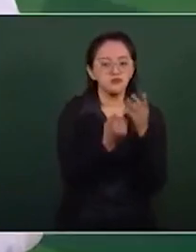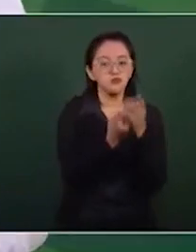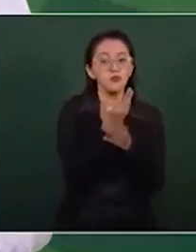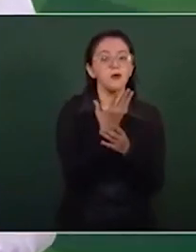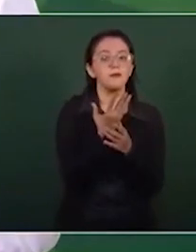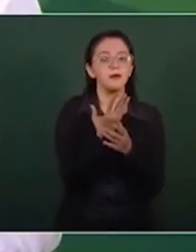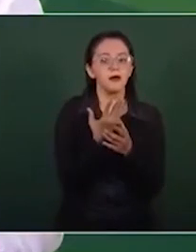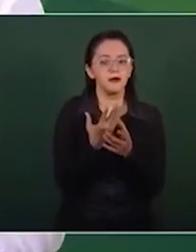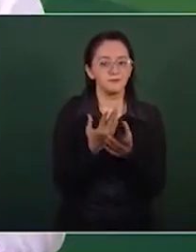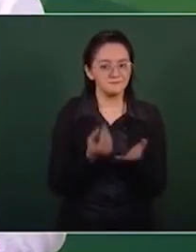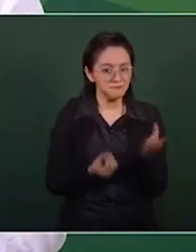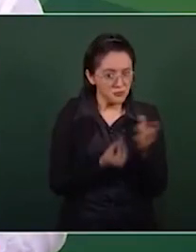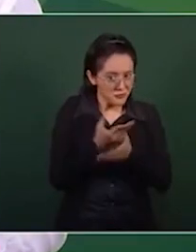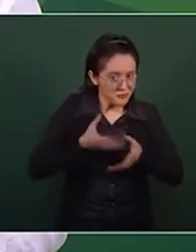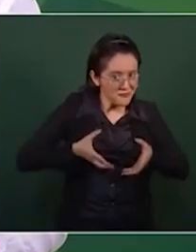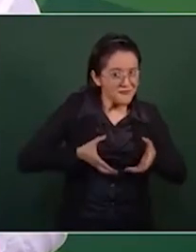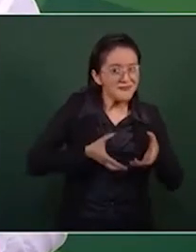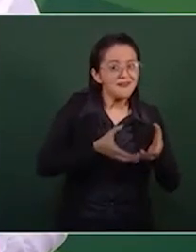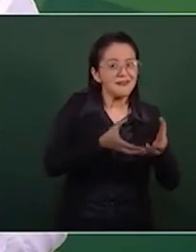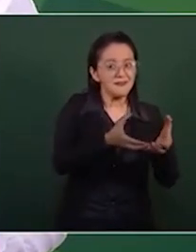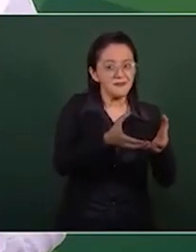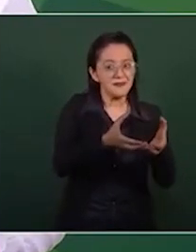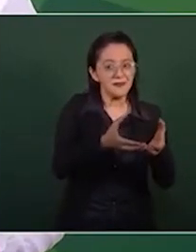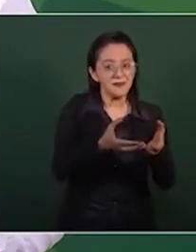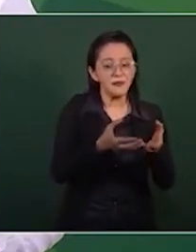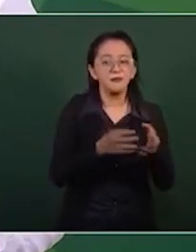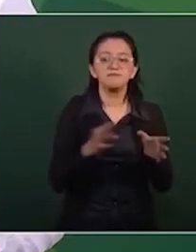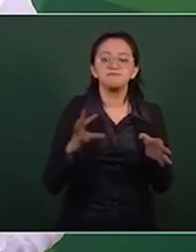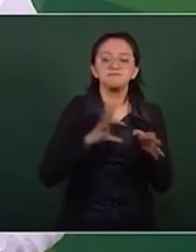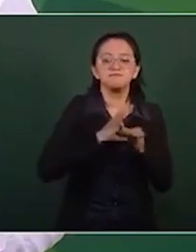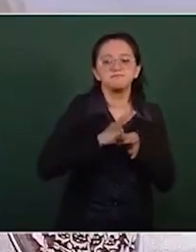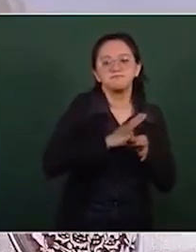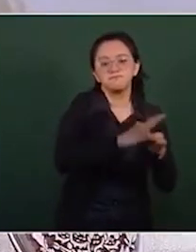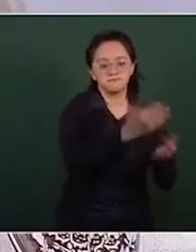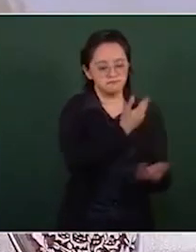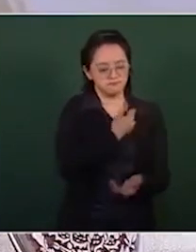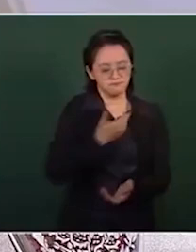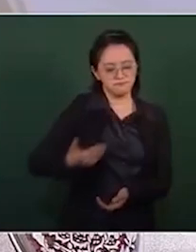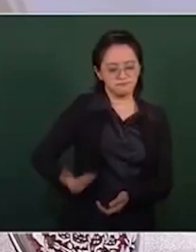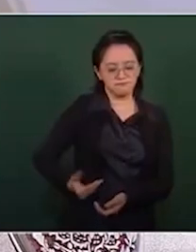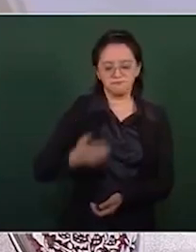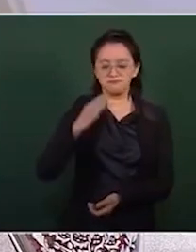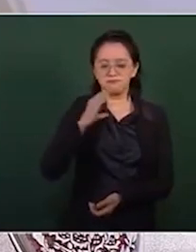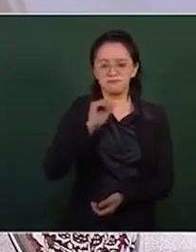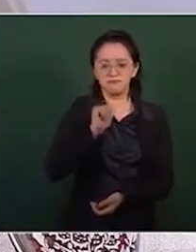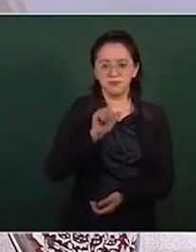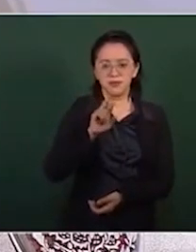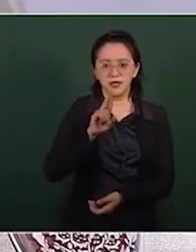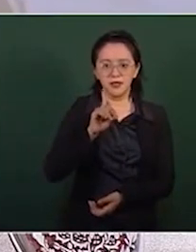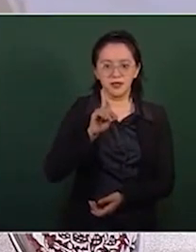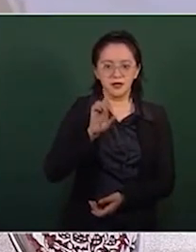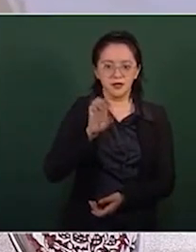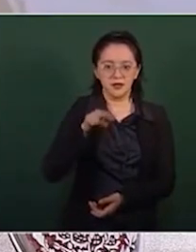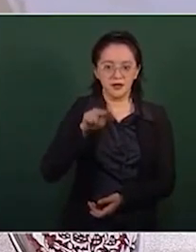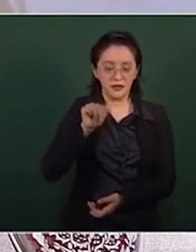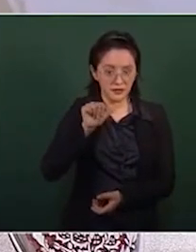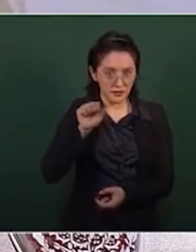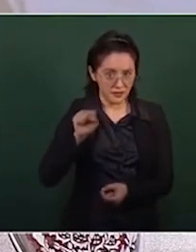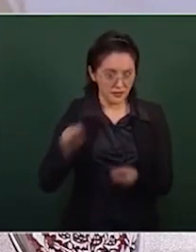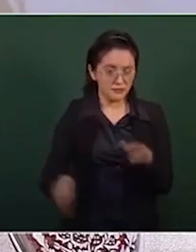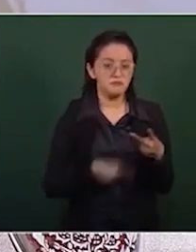presidente Cárdenas, del presidente Adolfo López Mateos,